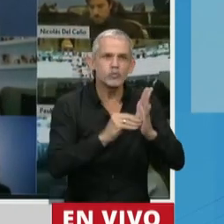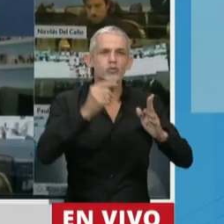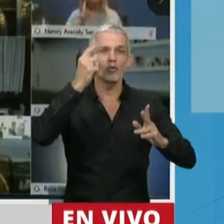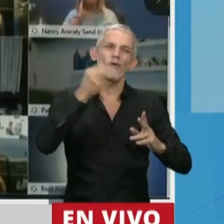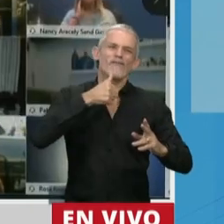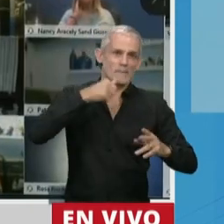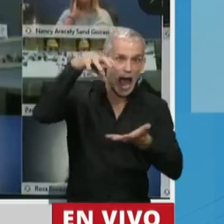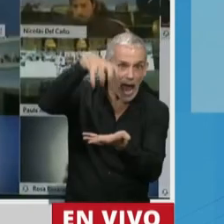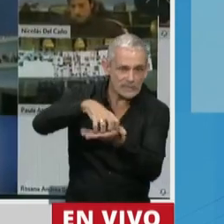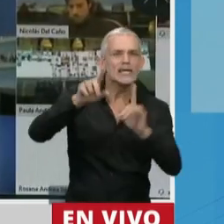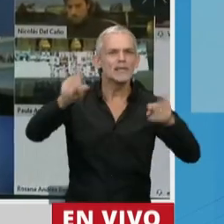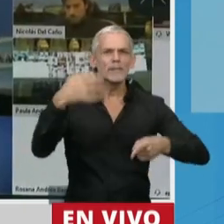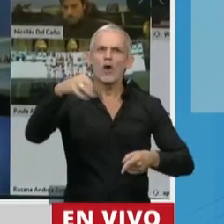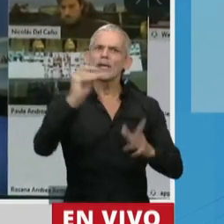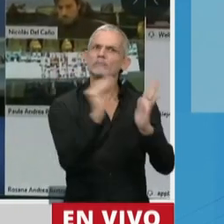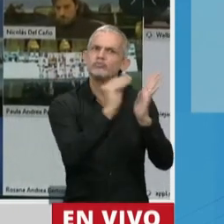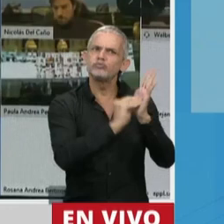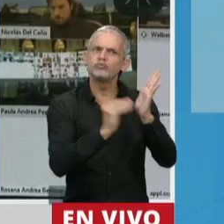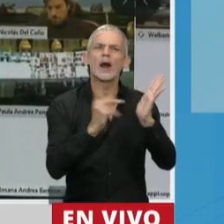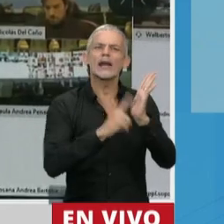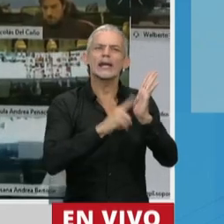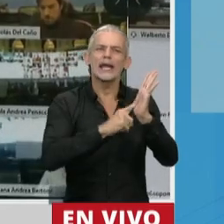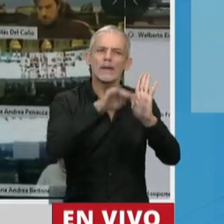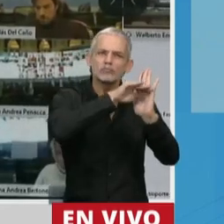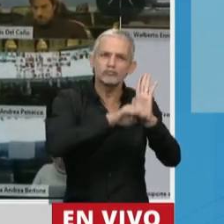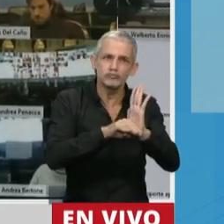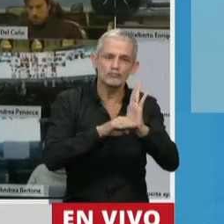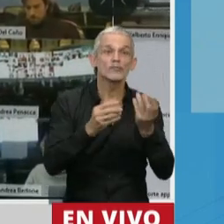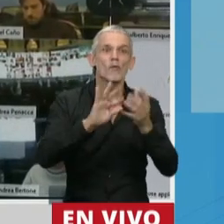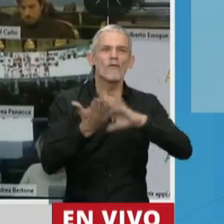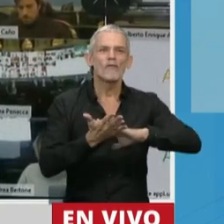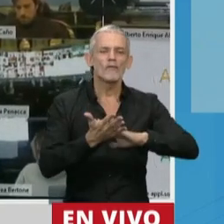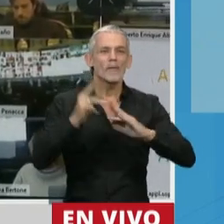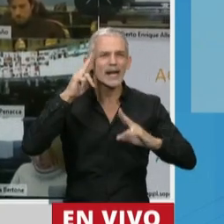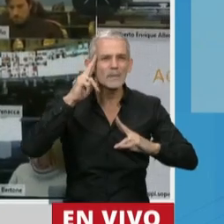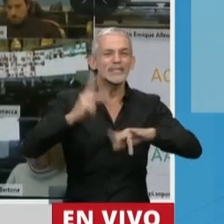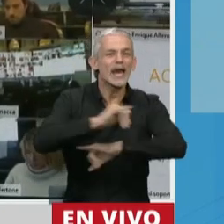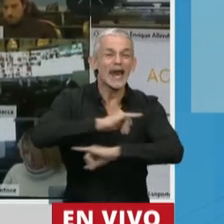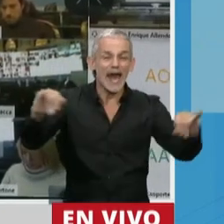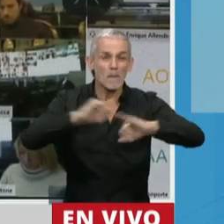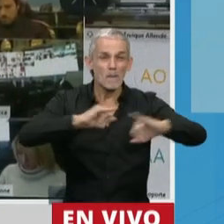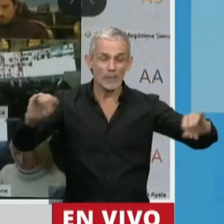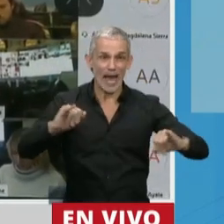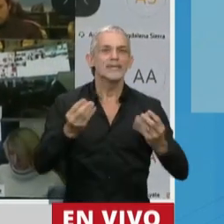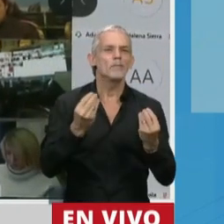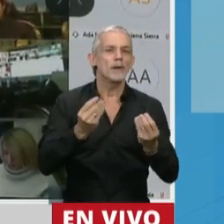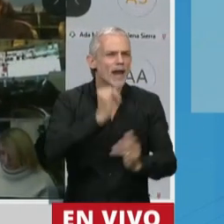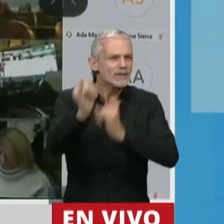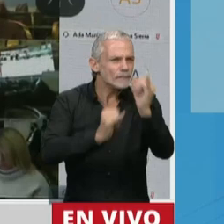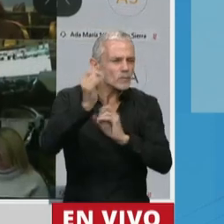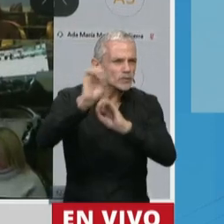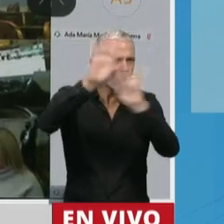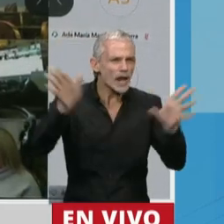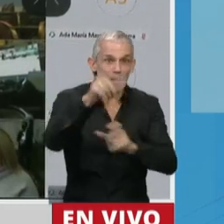farmacias, y quedará para la reglamentación que se contemplen campañas de información, de